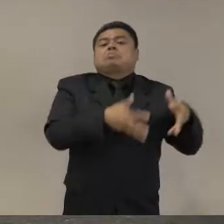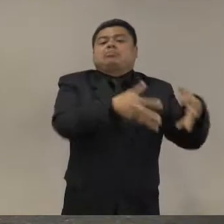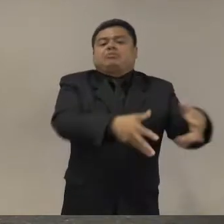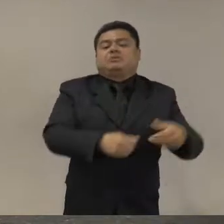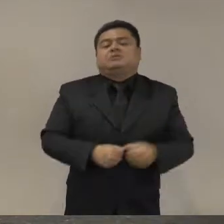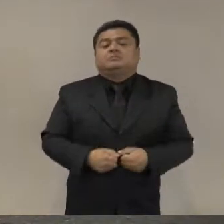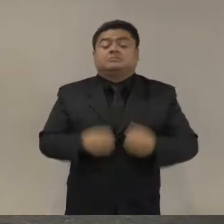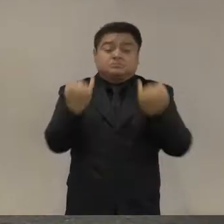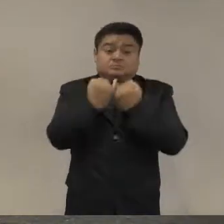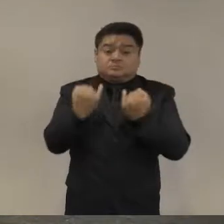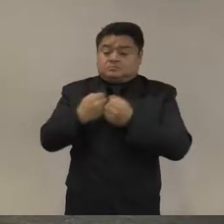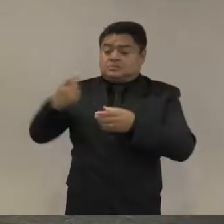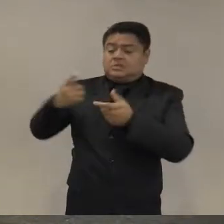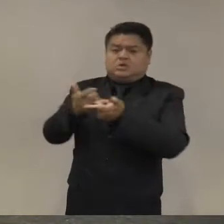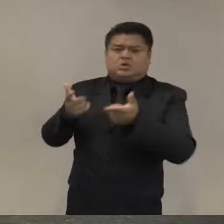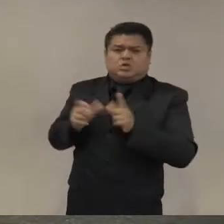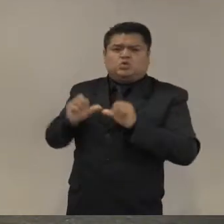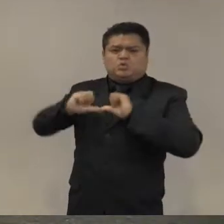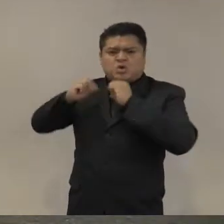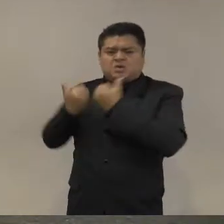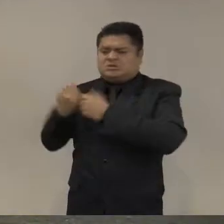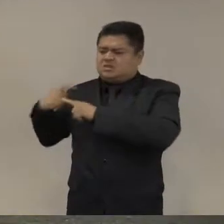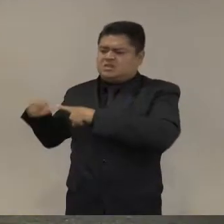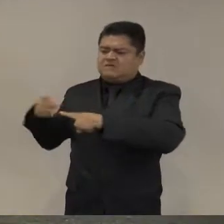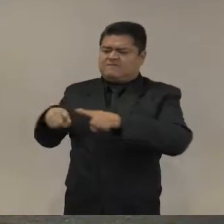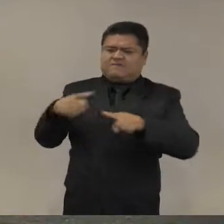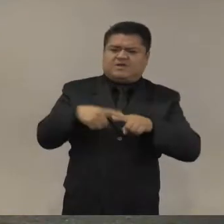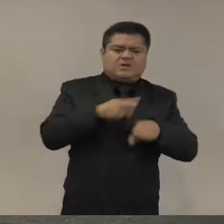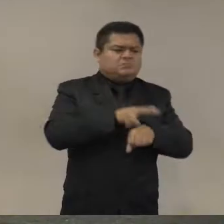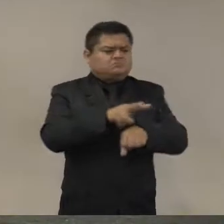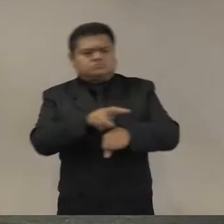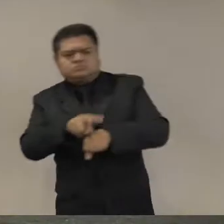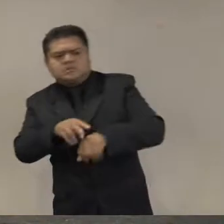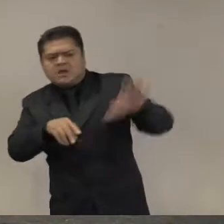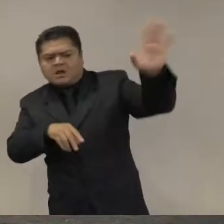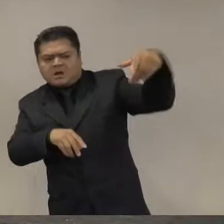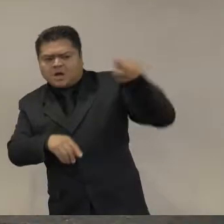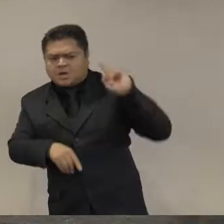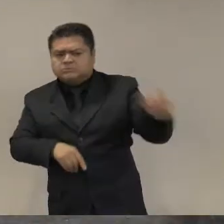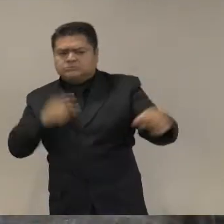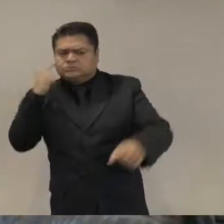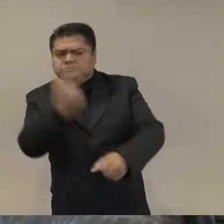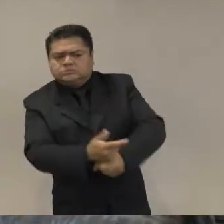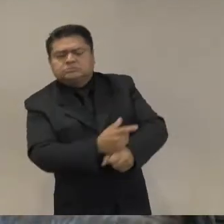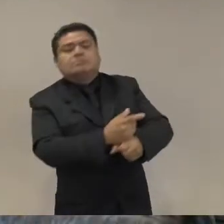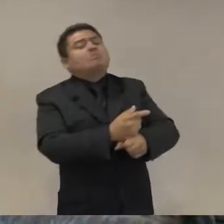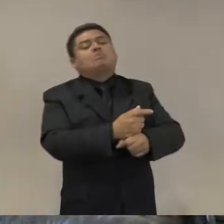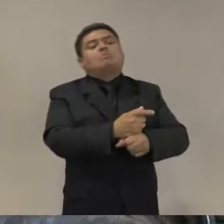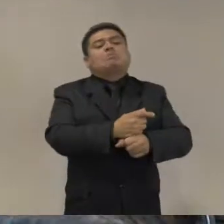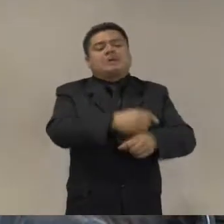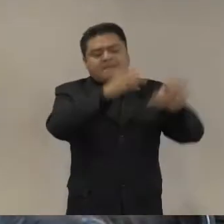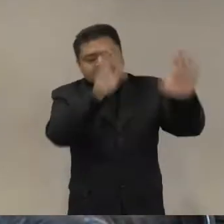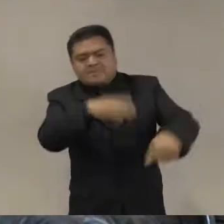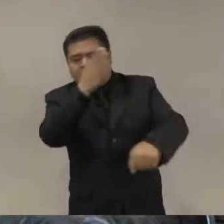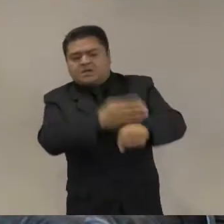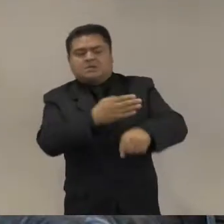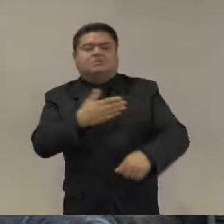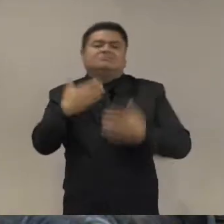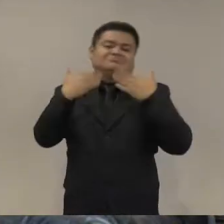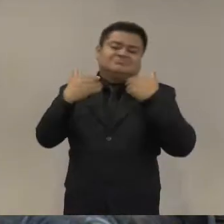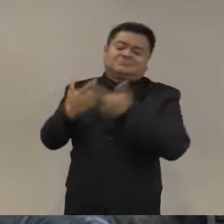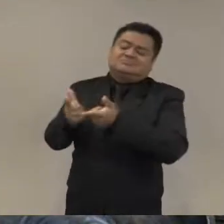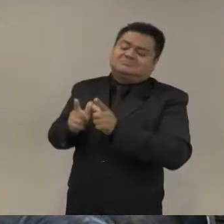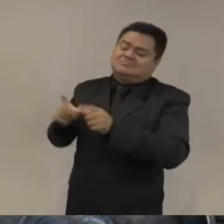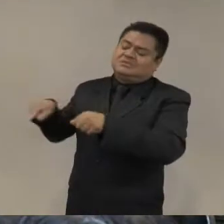caso de México para llamar a rendir cuentas a los militares que cometan esos abusos entonces está el riesgo de incremento de violaciones pero también una alta